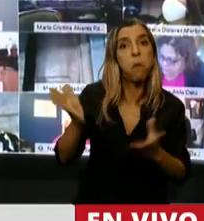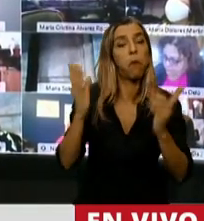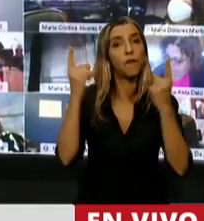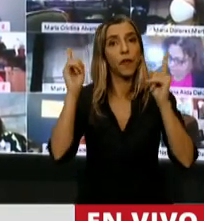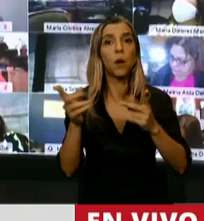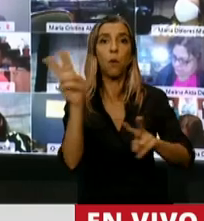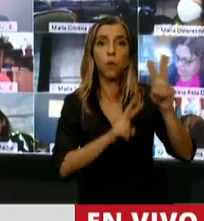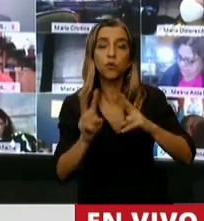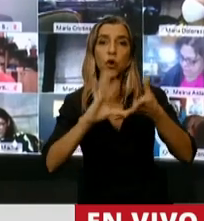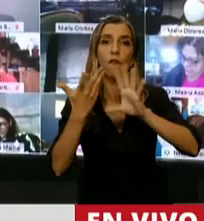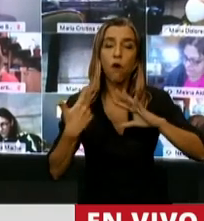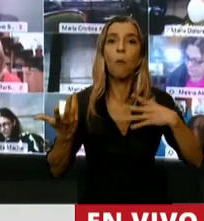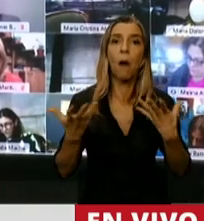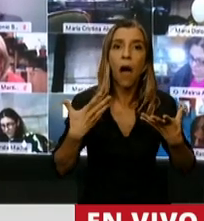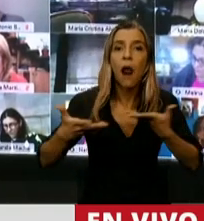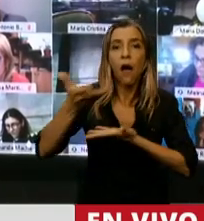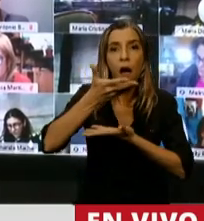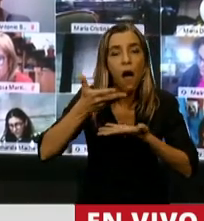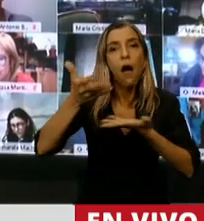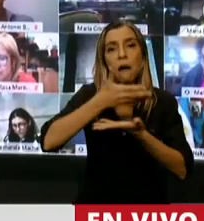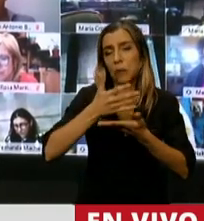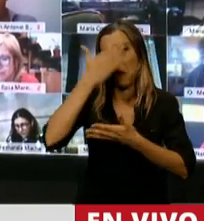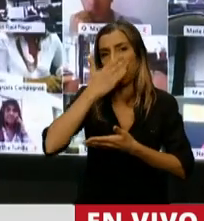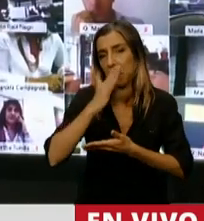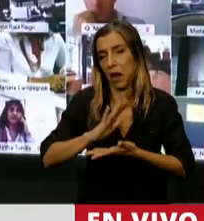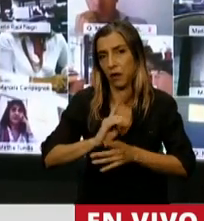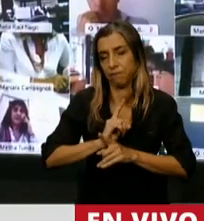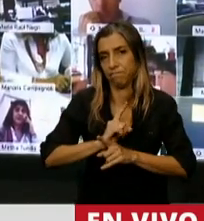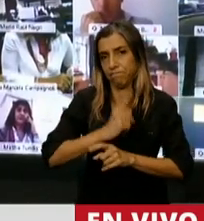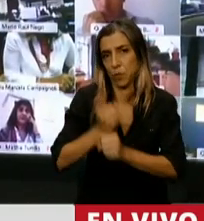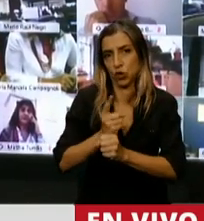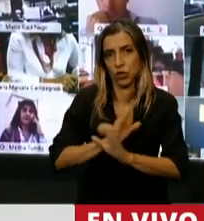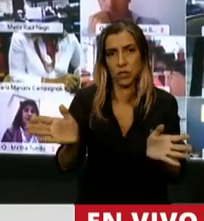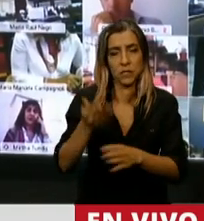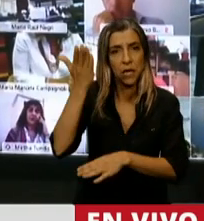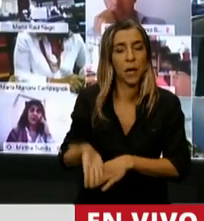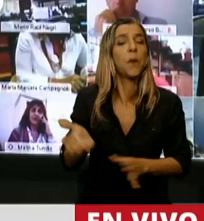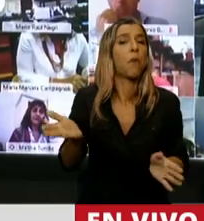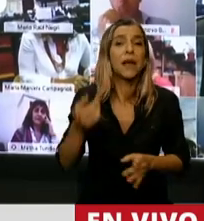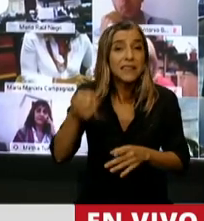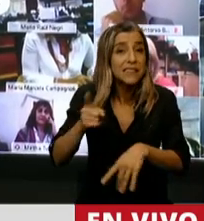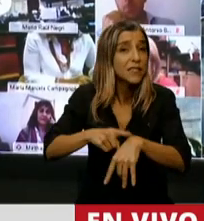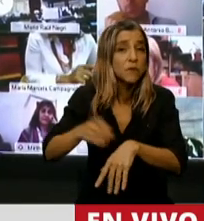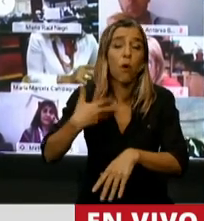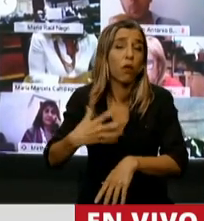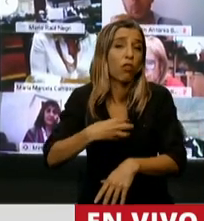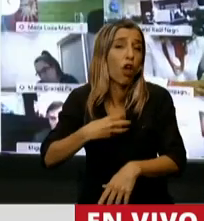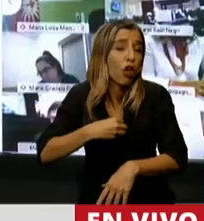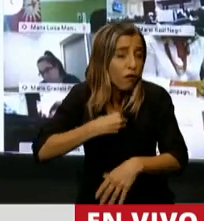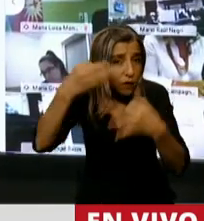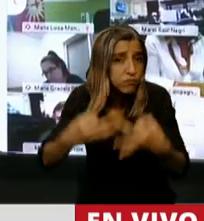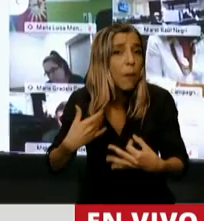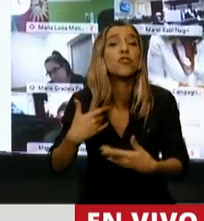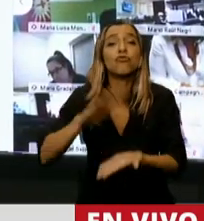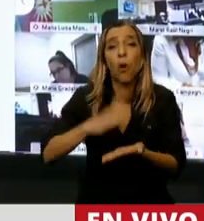los ímpetus radicalizados de la vicepresidenta. Eso no ocurrió. Y con ese Alberto Fernández se hundió la confianza en la economía y